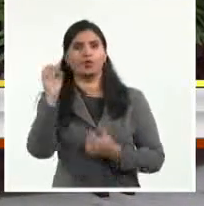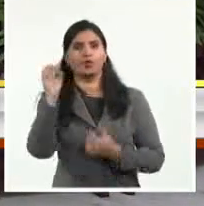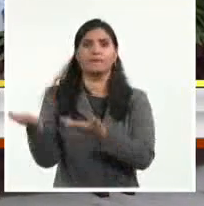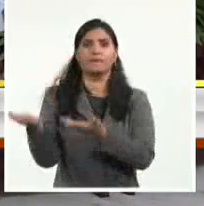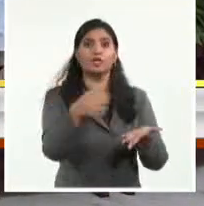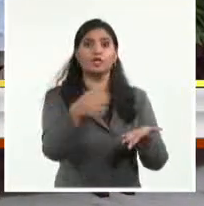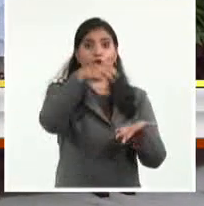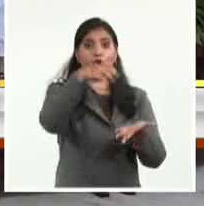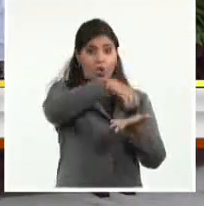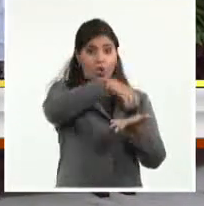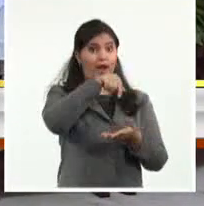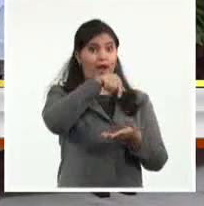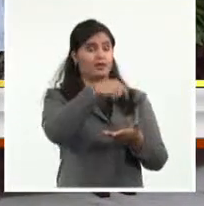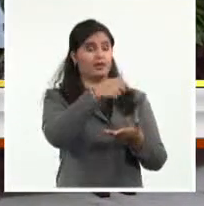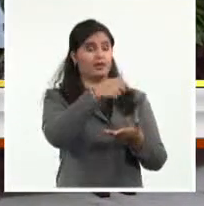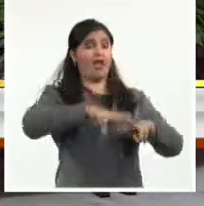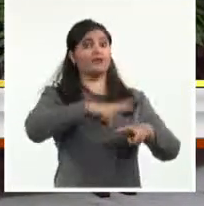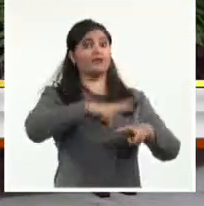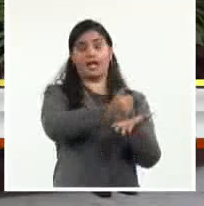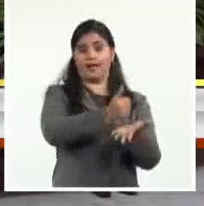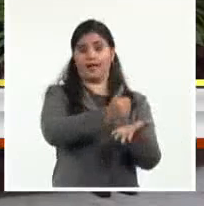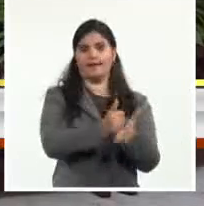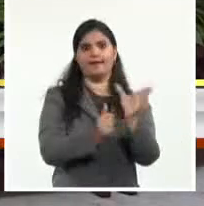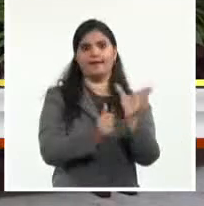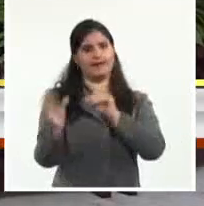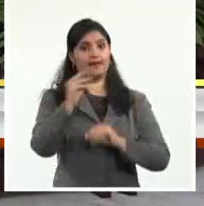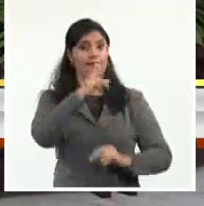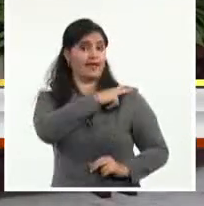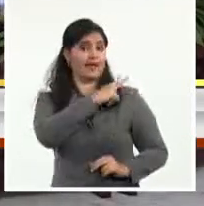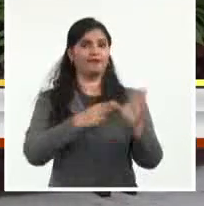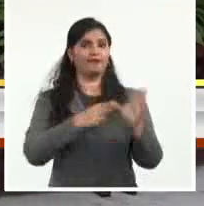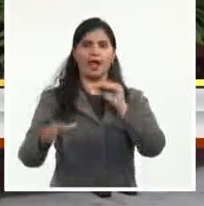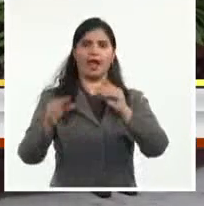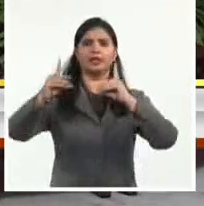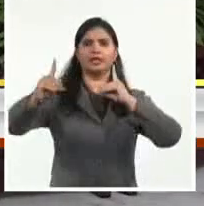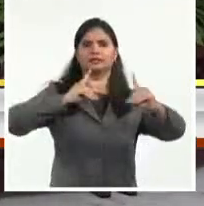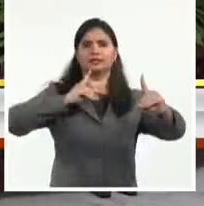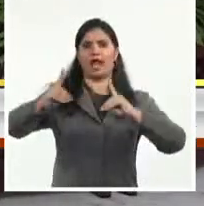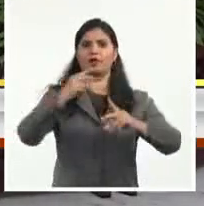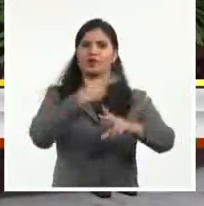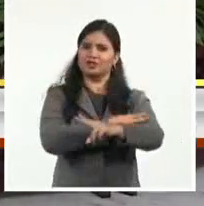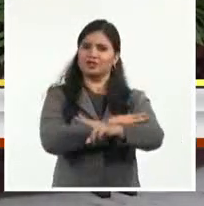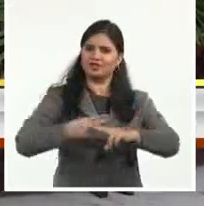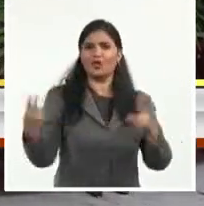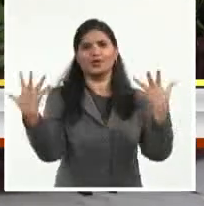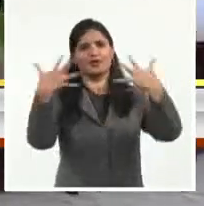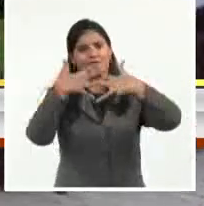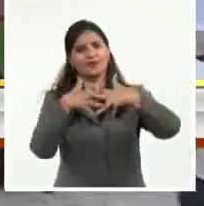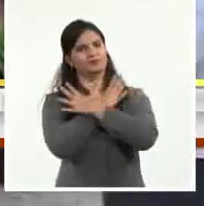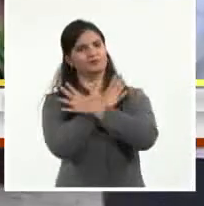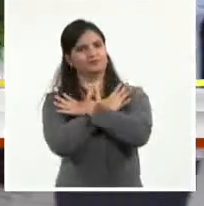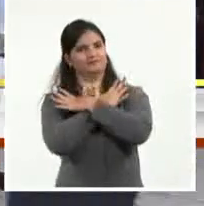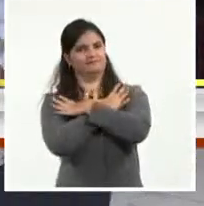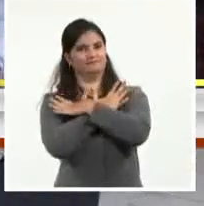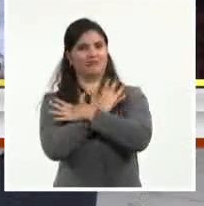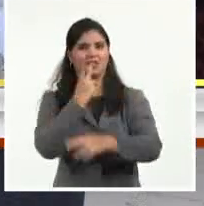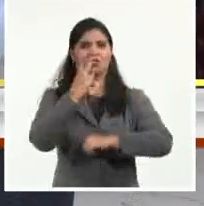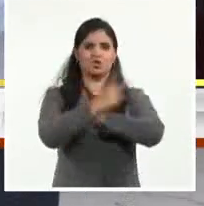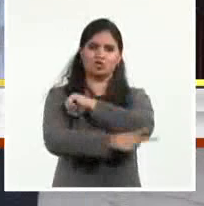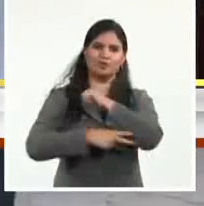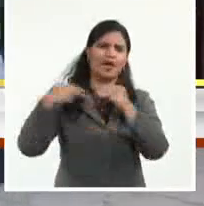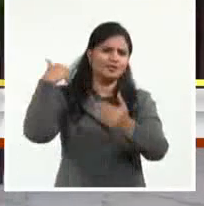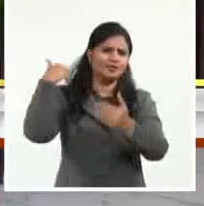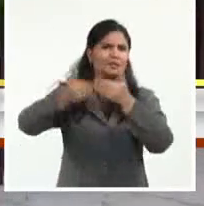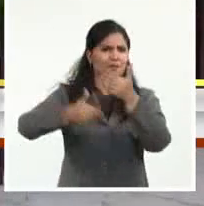Laguito, en esta capital, ambos jefes de diplomacia dialogaron sobre los históricos y fraternales lazos bilaterales, así como